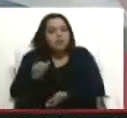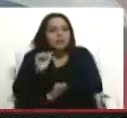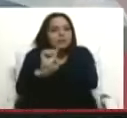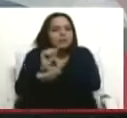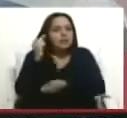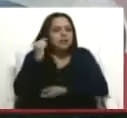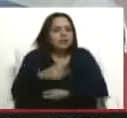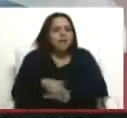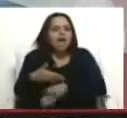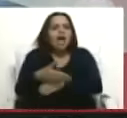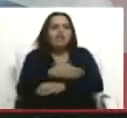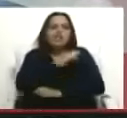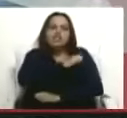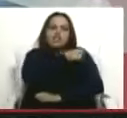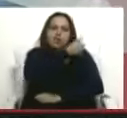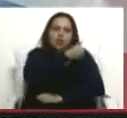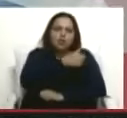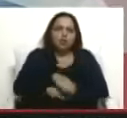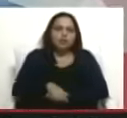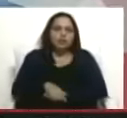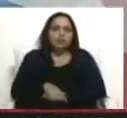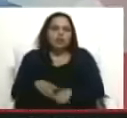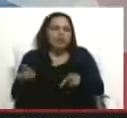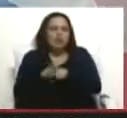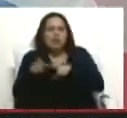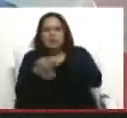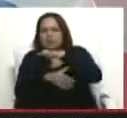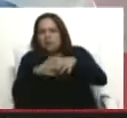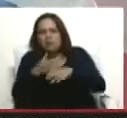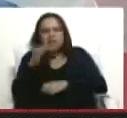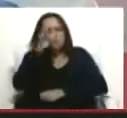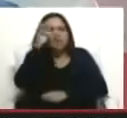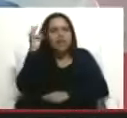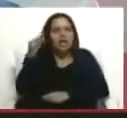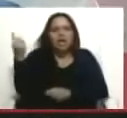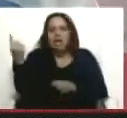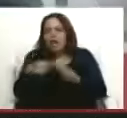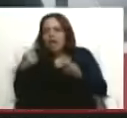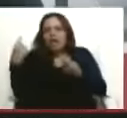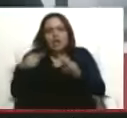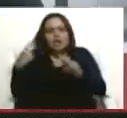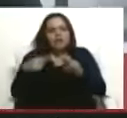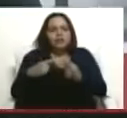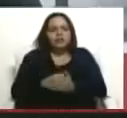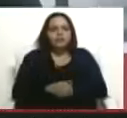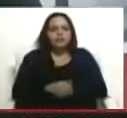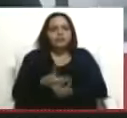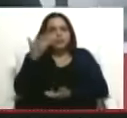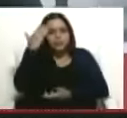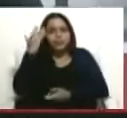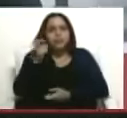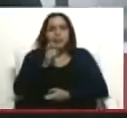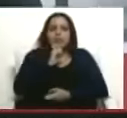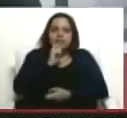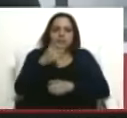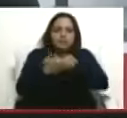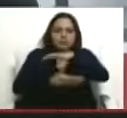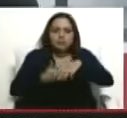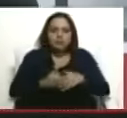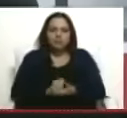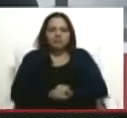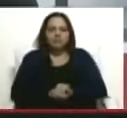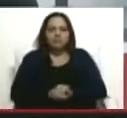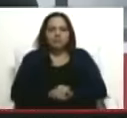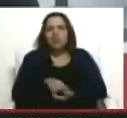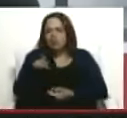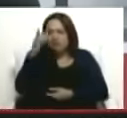exdirectora nos ha ocurrido con el fiscal de superiores. decir, yo creo que más allá de lo lamentable del hecho, tú sabes que